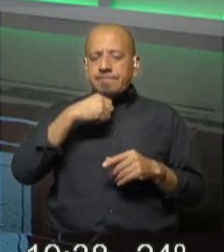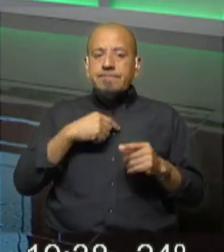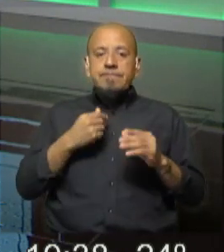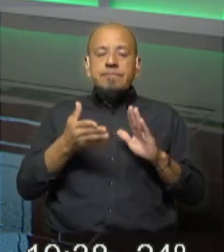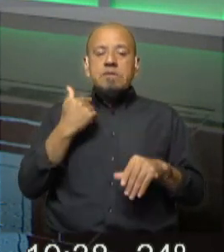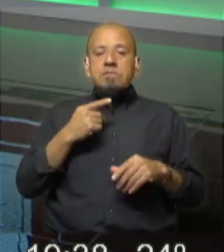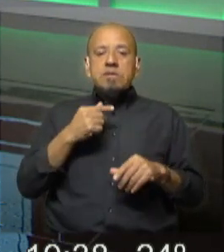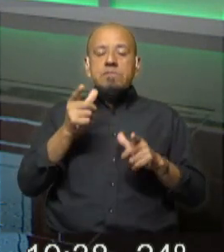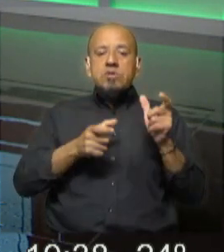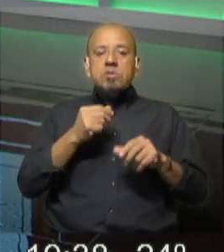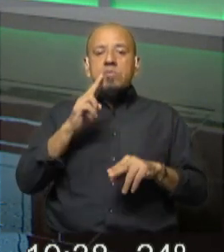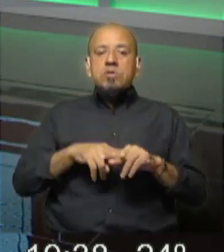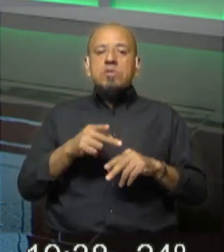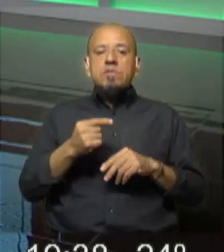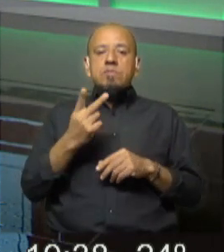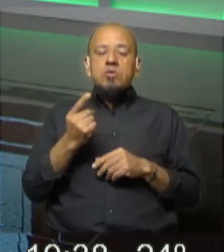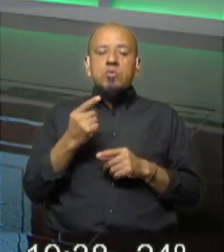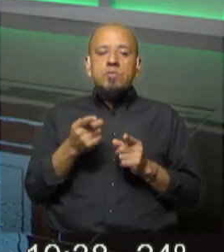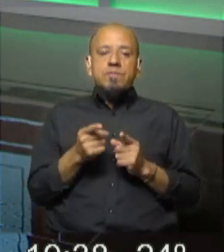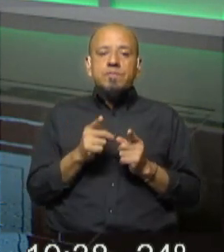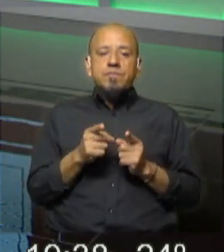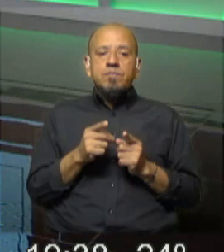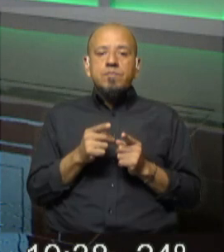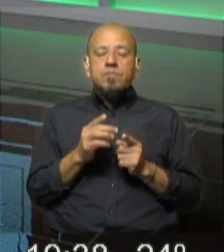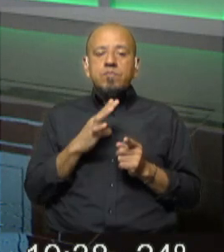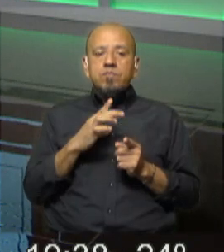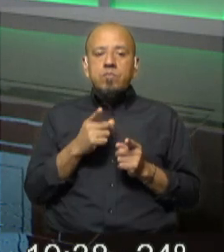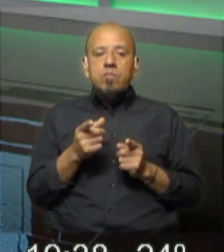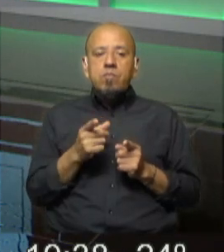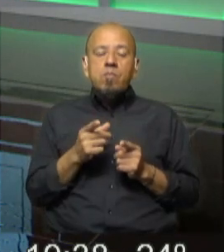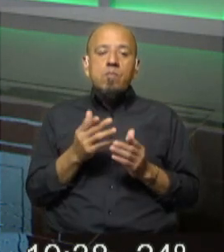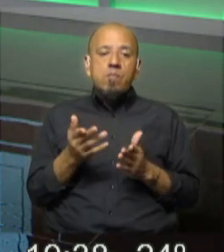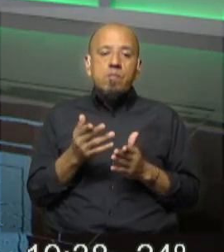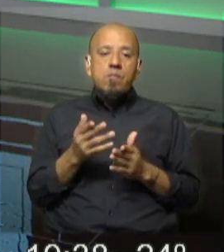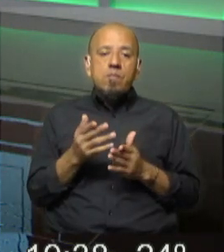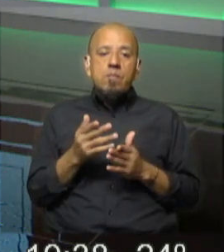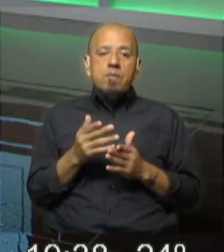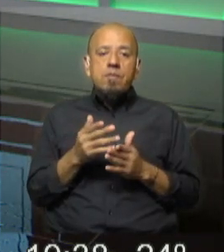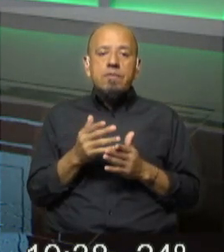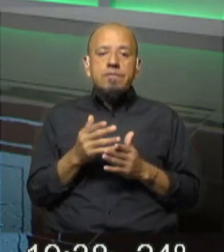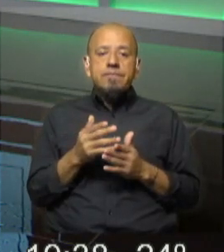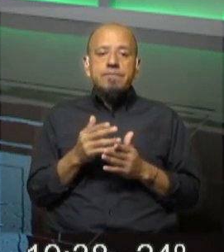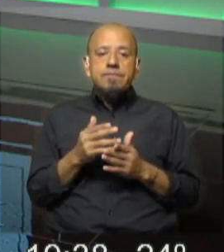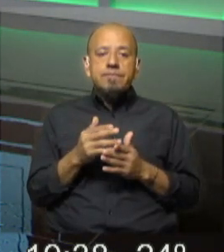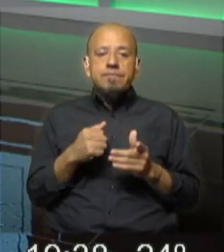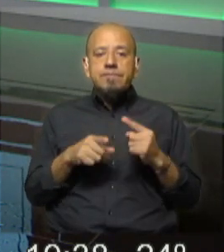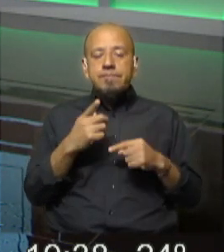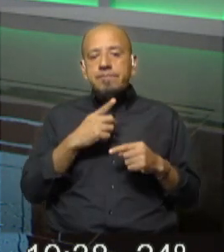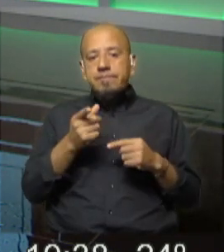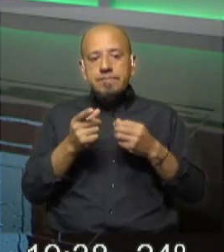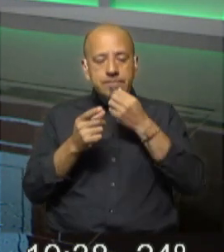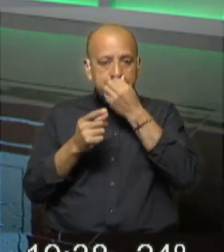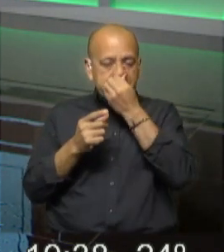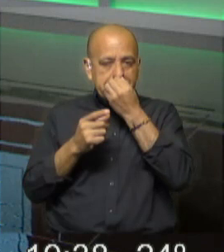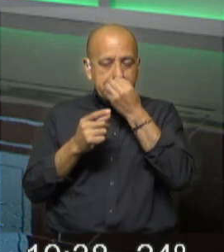registró más homicidios con 21 casos después vemos que es muy claro los colores, cuanto más rojo es